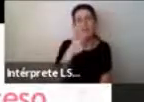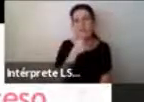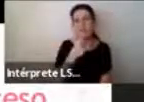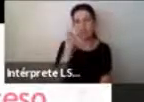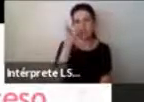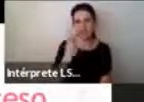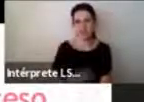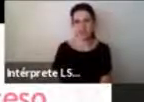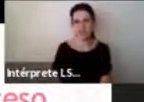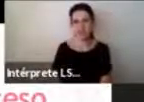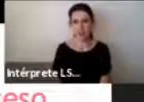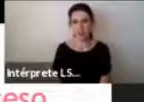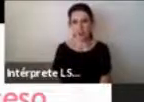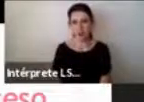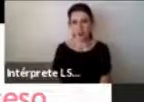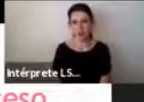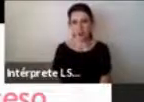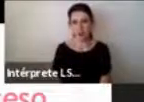Entonces,